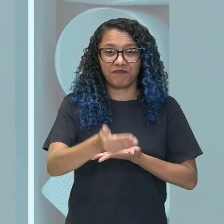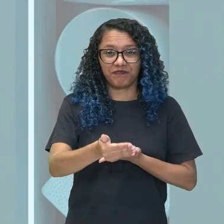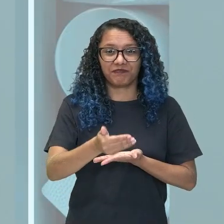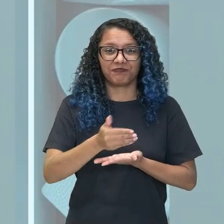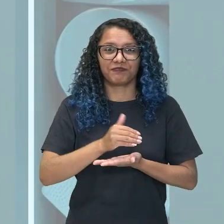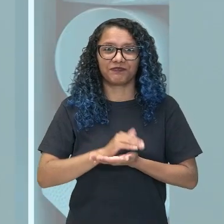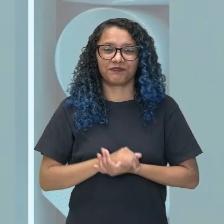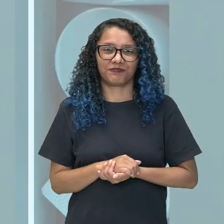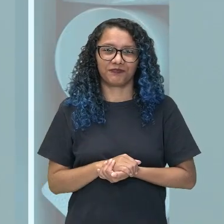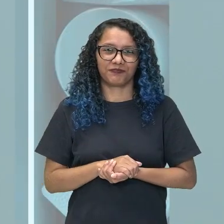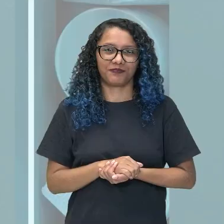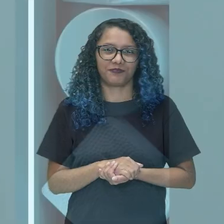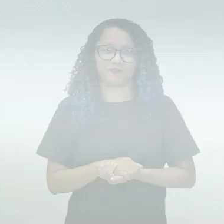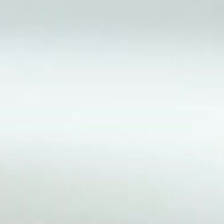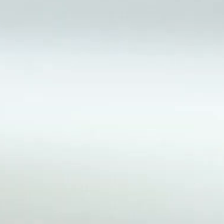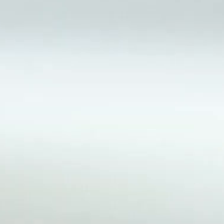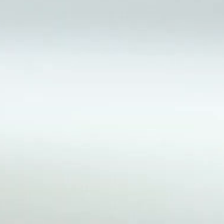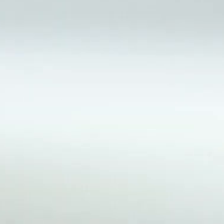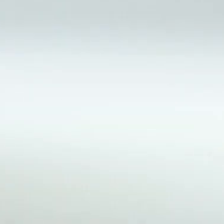empezar la clase.